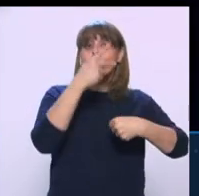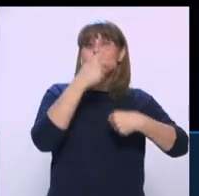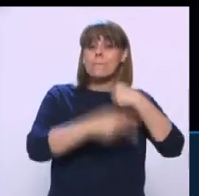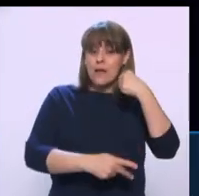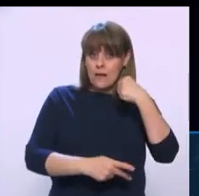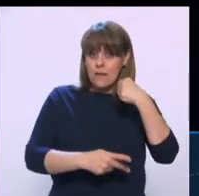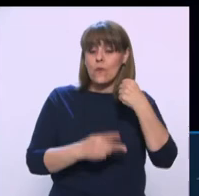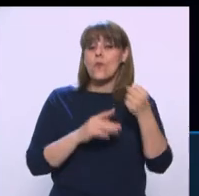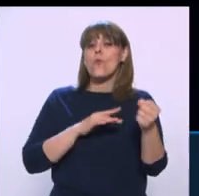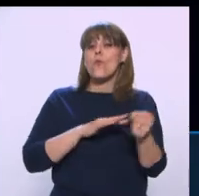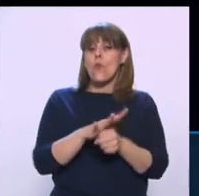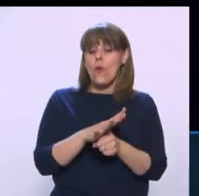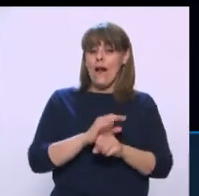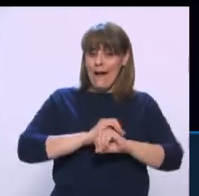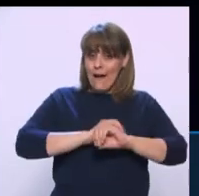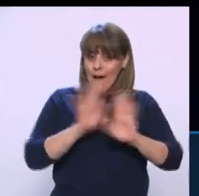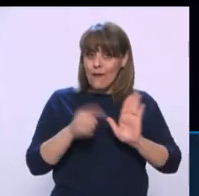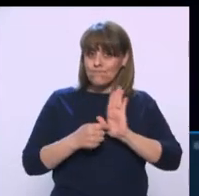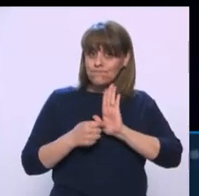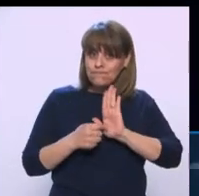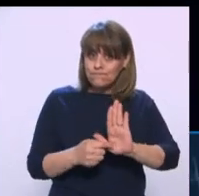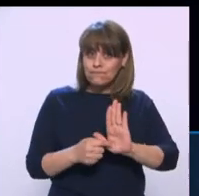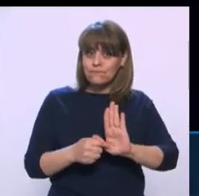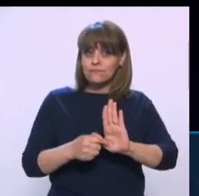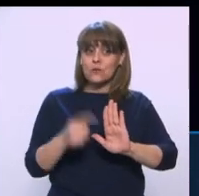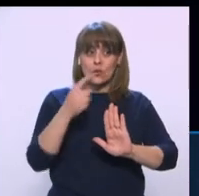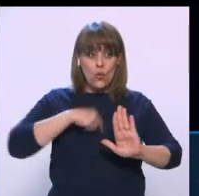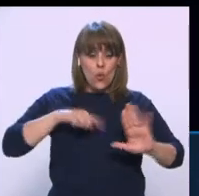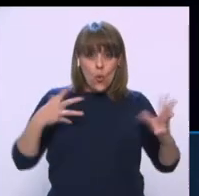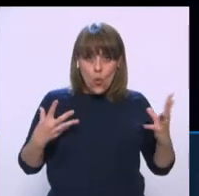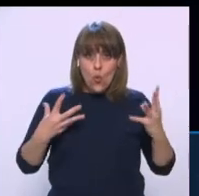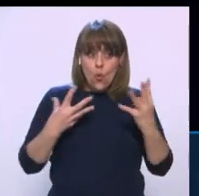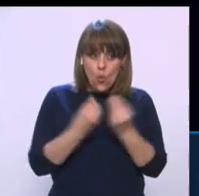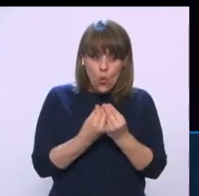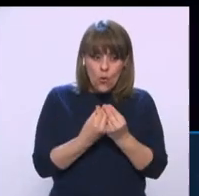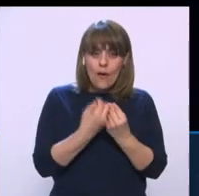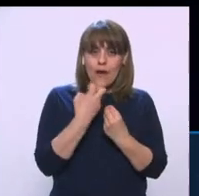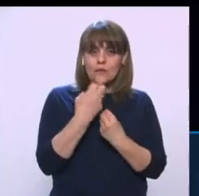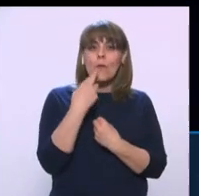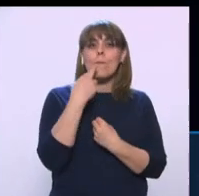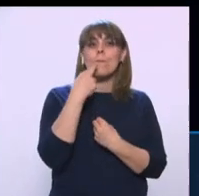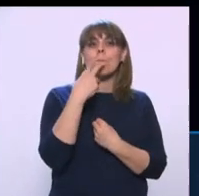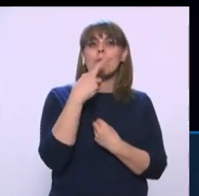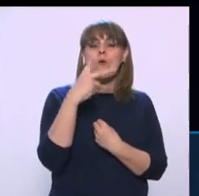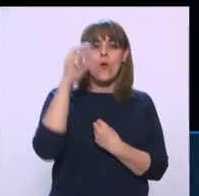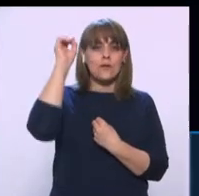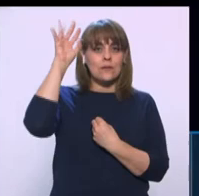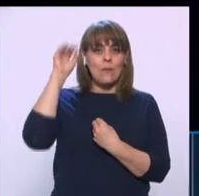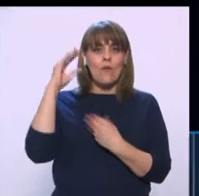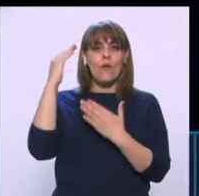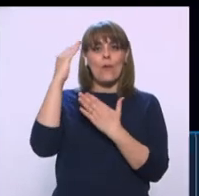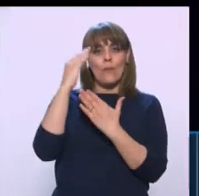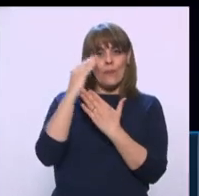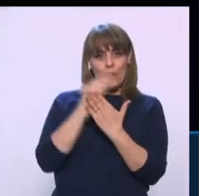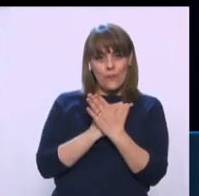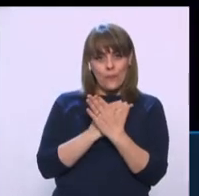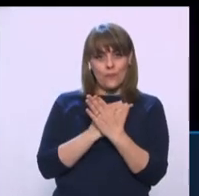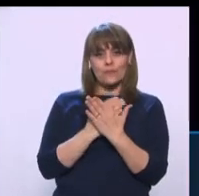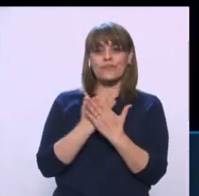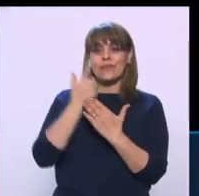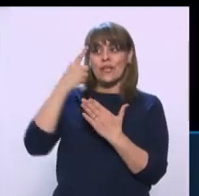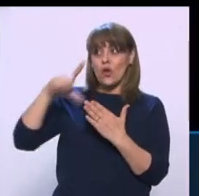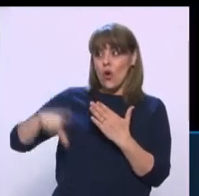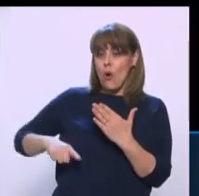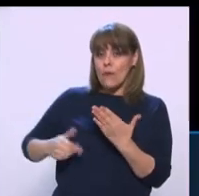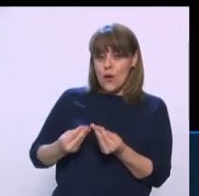claridad en que entre todos podemos mejorar el color del semáforo, usando todos los recursos que el